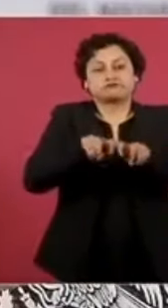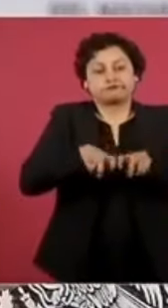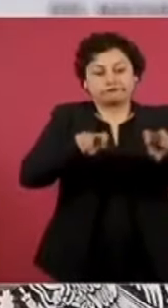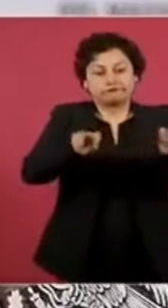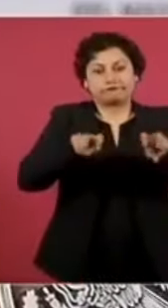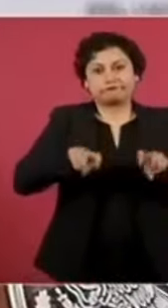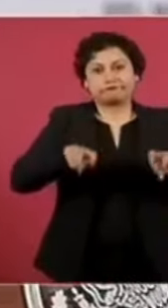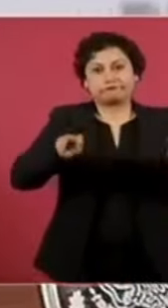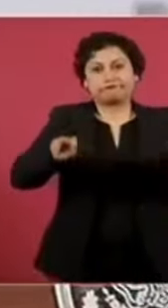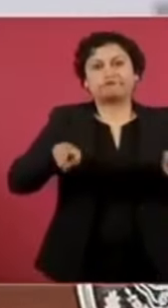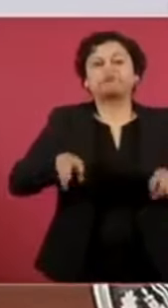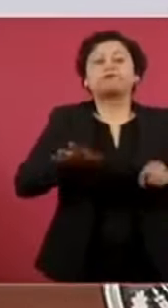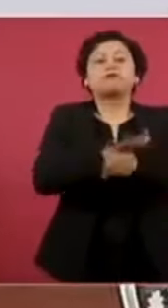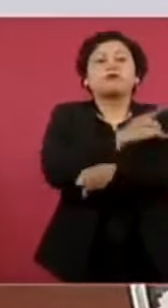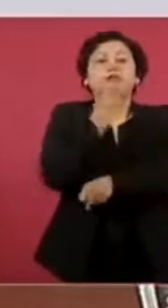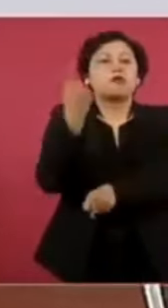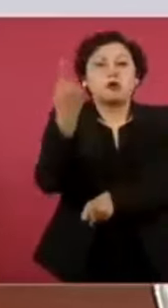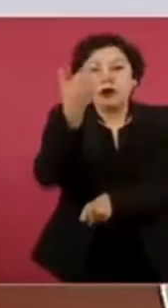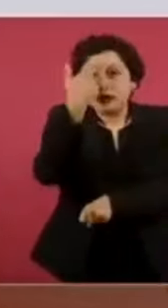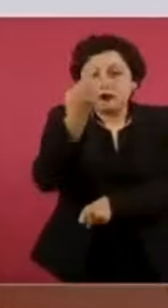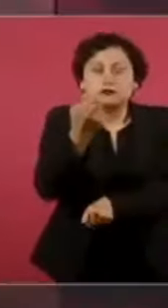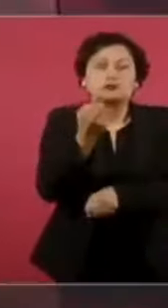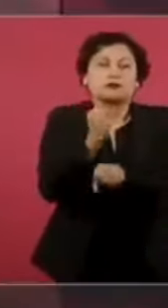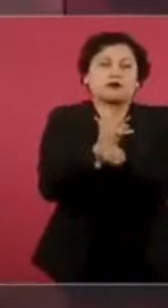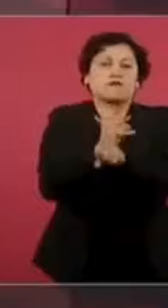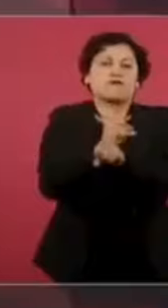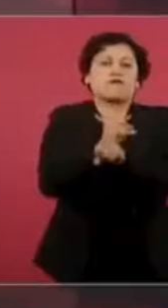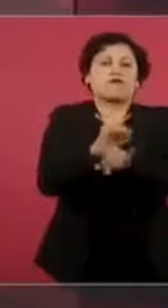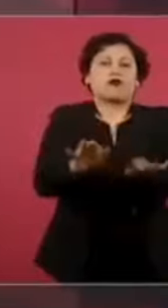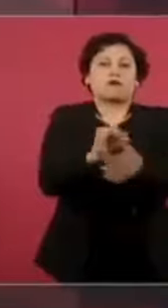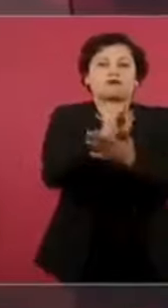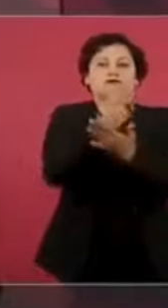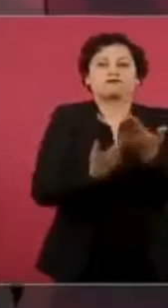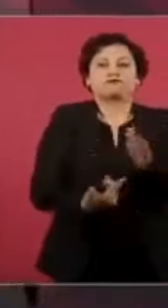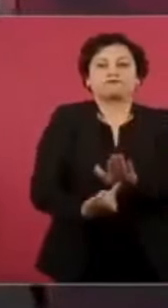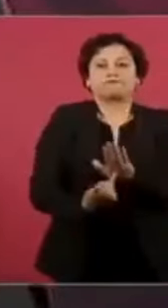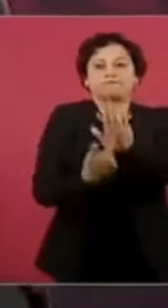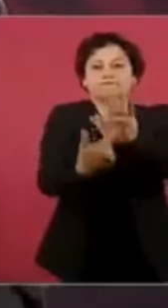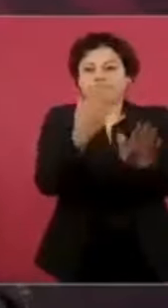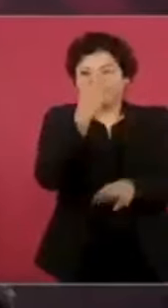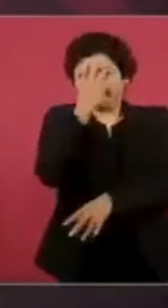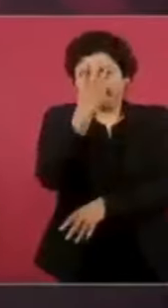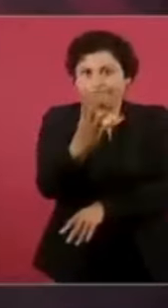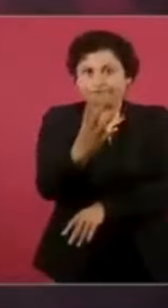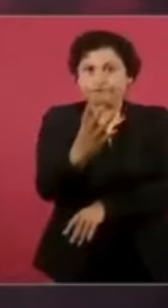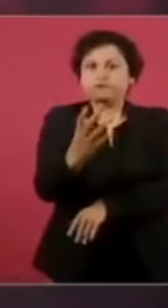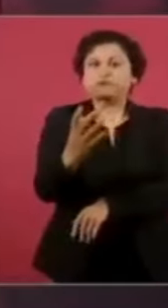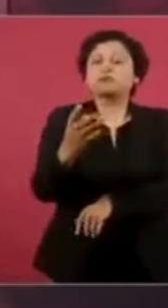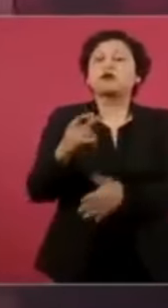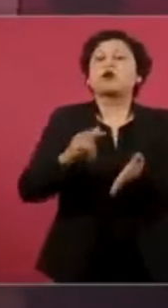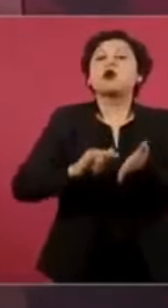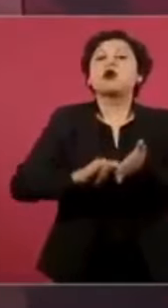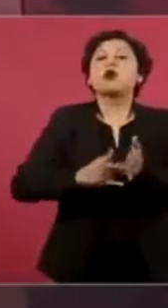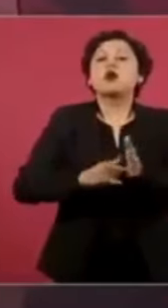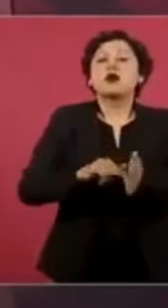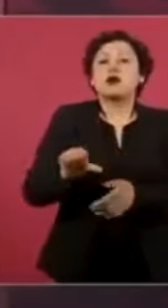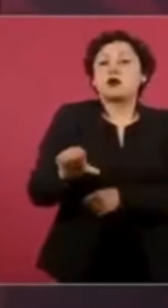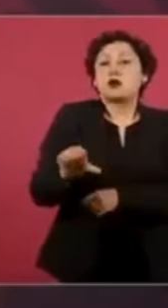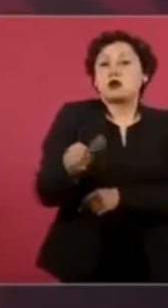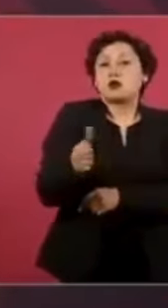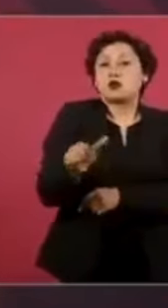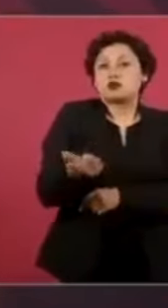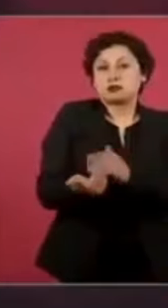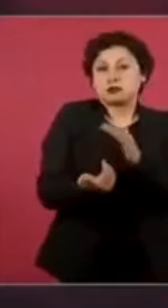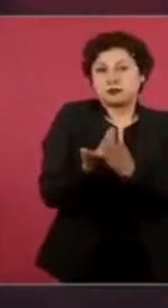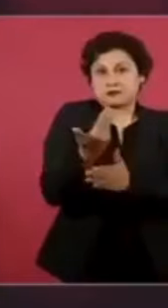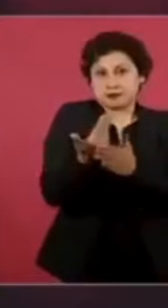a las 11 de